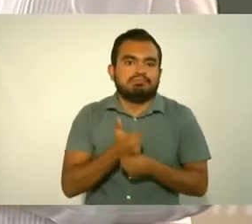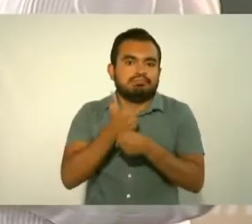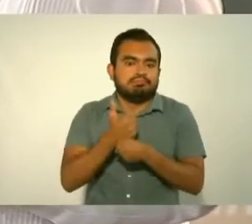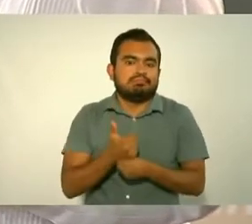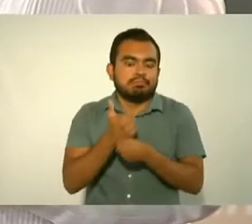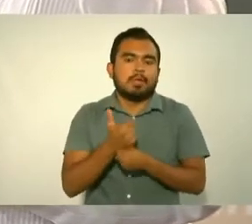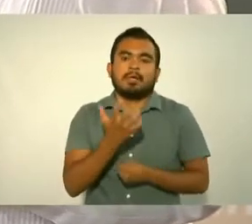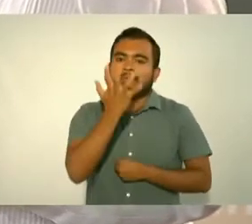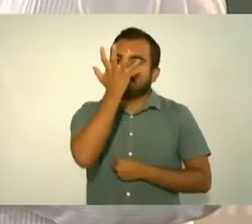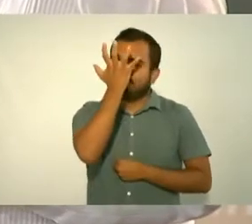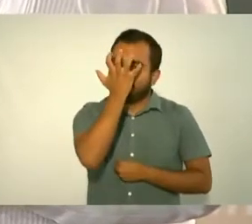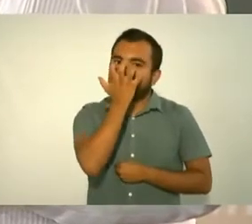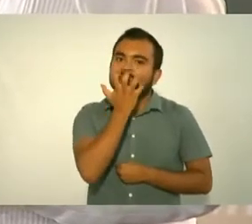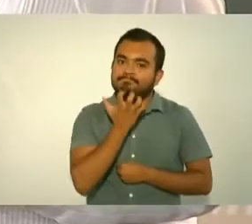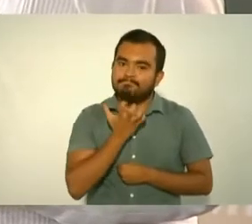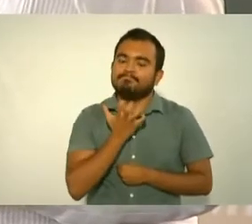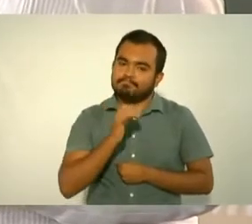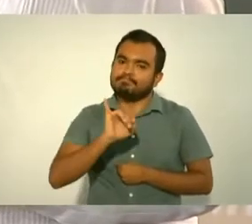tristezas.